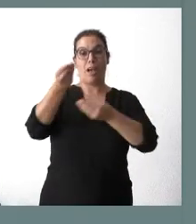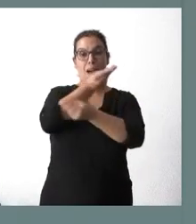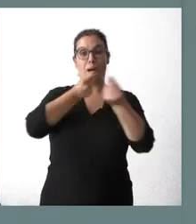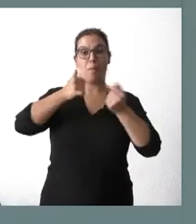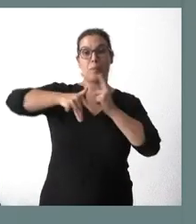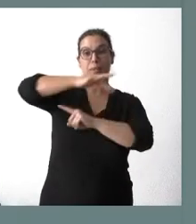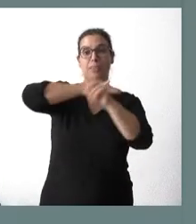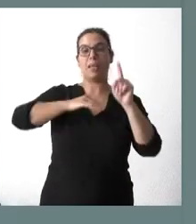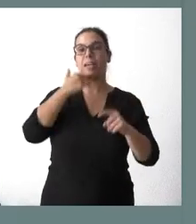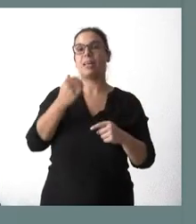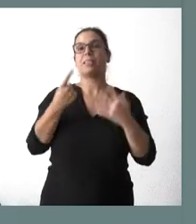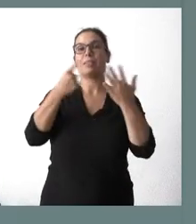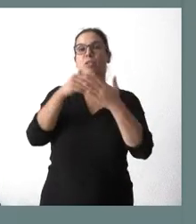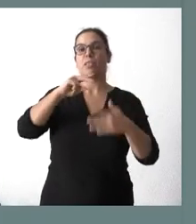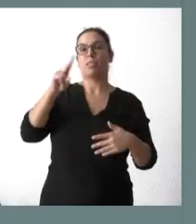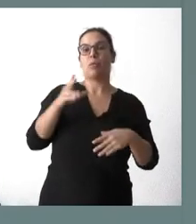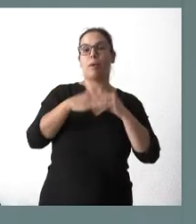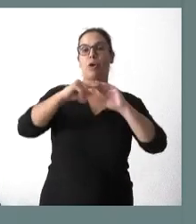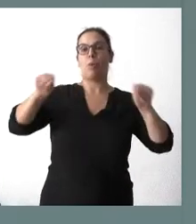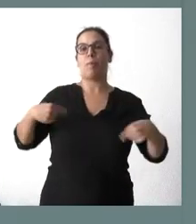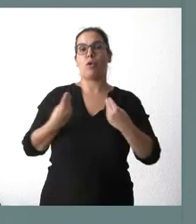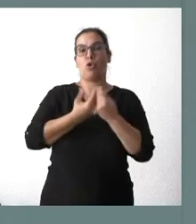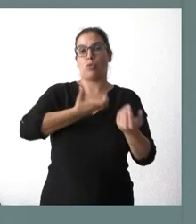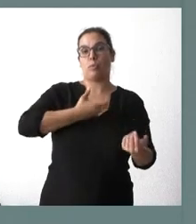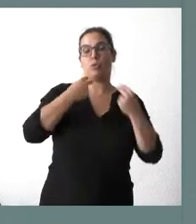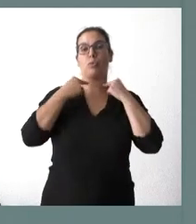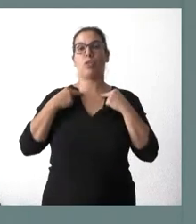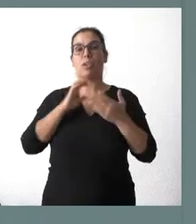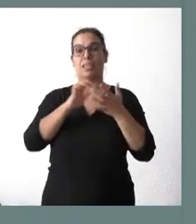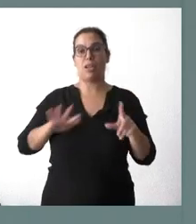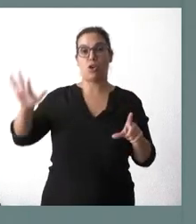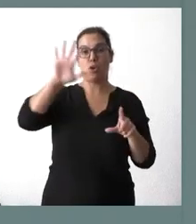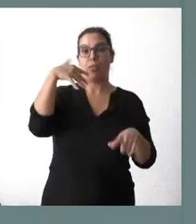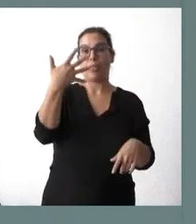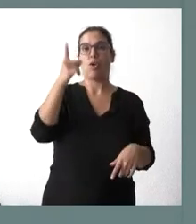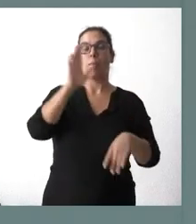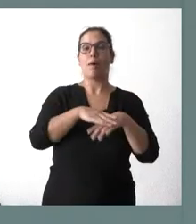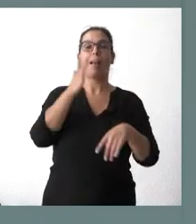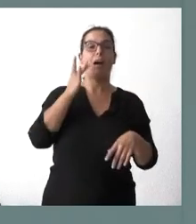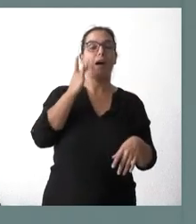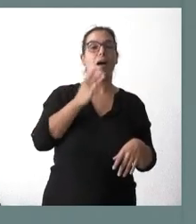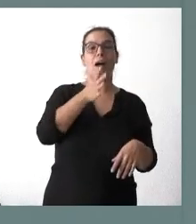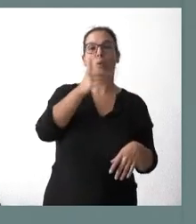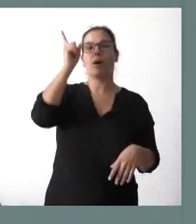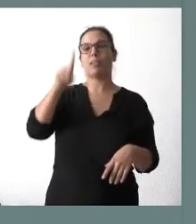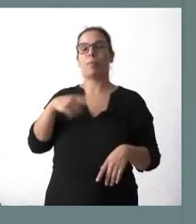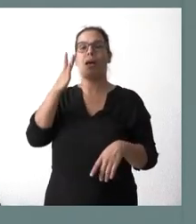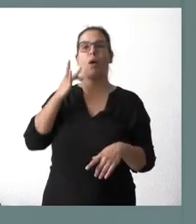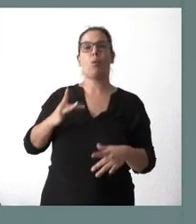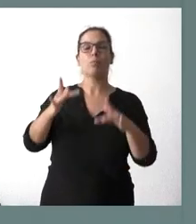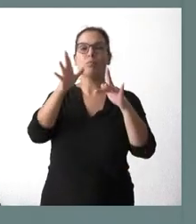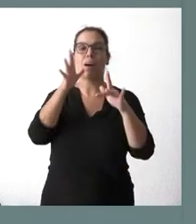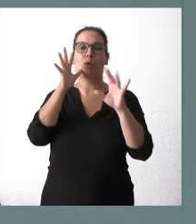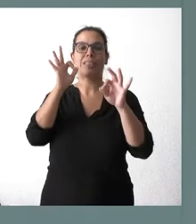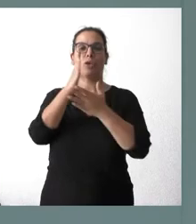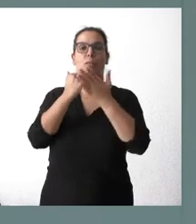euros para convenios con cinco entidades locales de Castilla y León para el abastecimiento de agua y más de dos millones de euros para la depuración de agua en nuestra comunidad